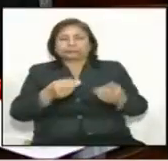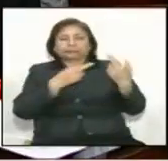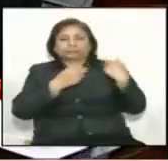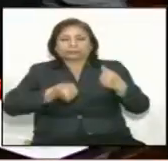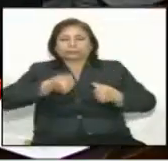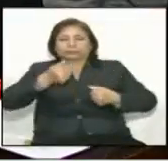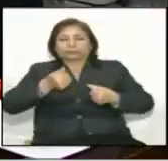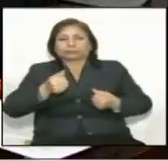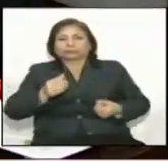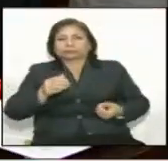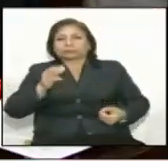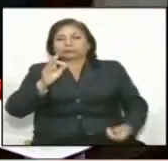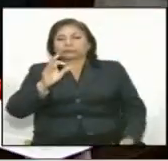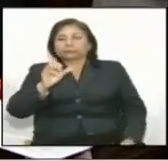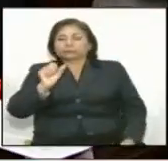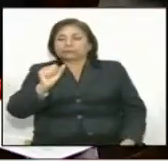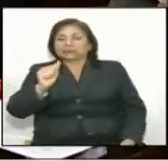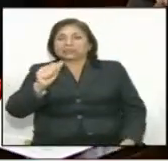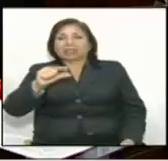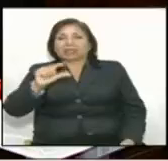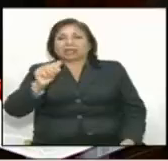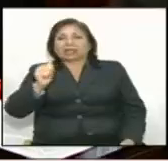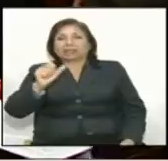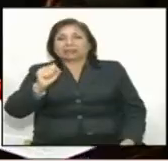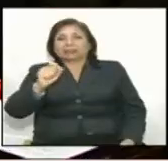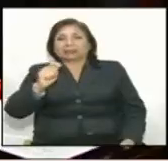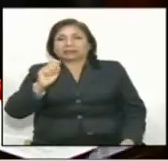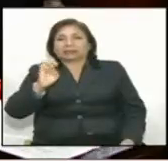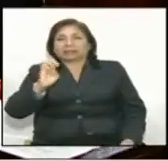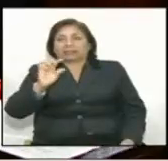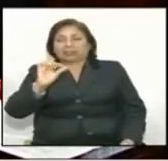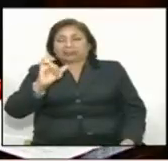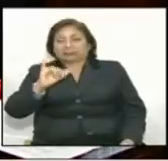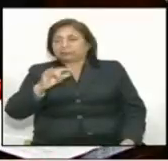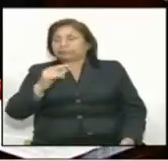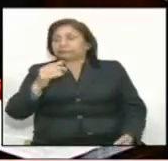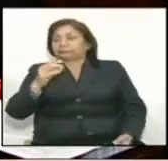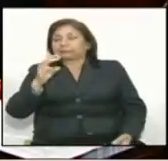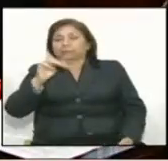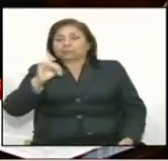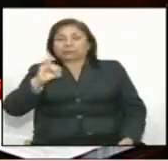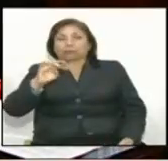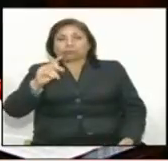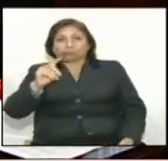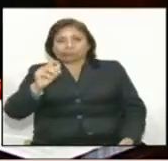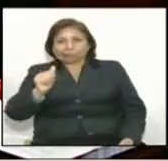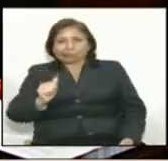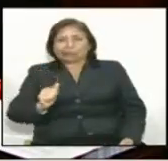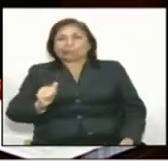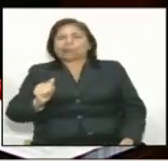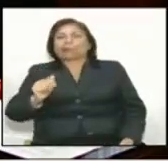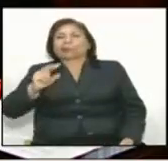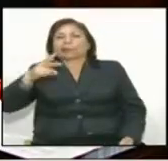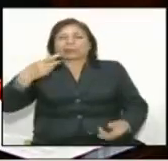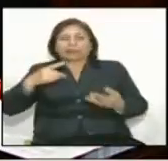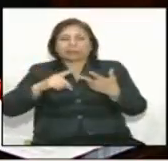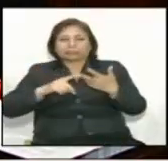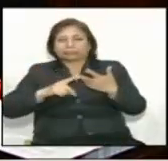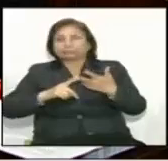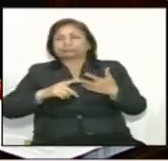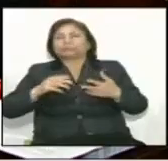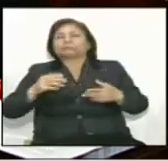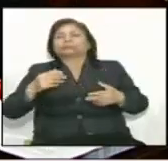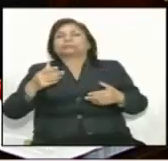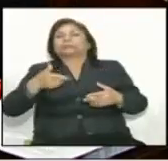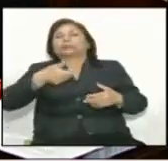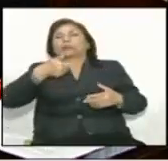Lamentablemente, esa es la situación. Entonces, hoy día necesitamos tener muy claro que hay una lista que está de un lado de esta línea que ha trazado la ciudadanía.